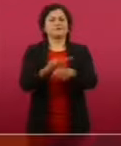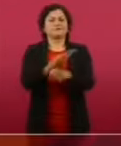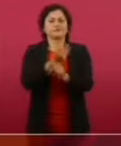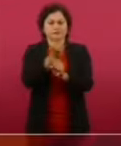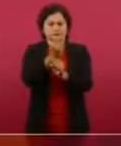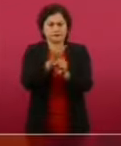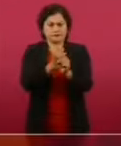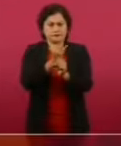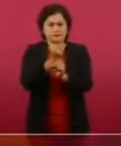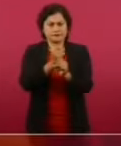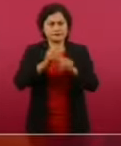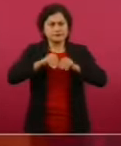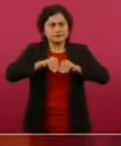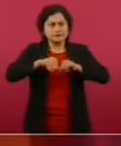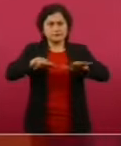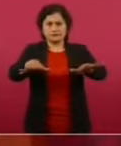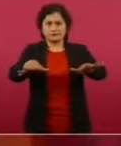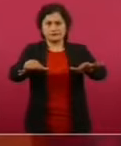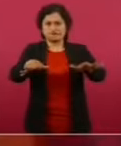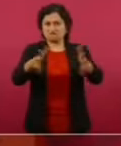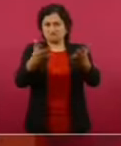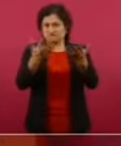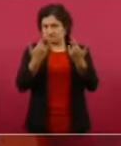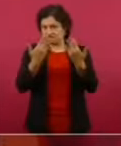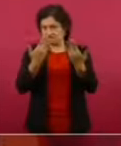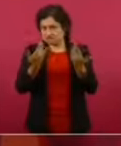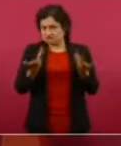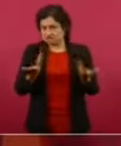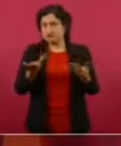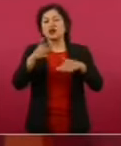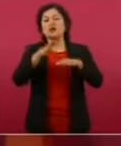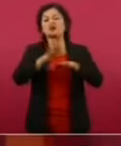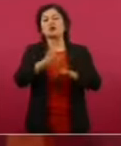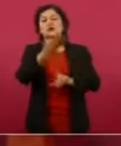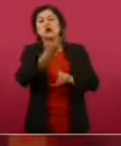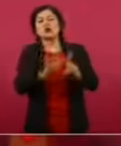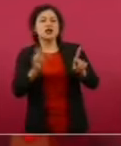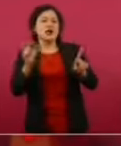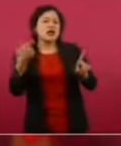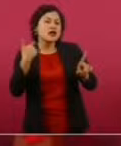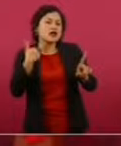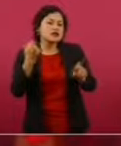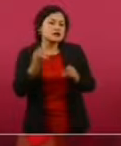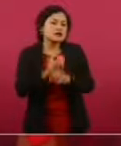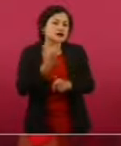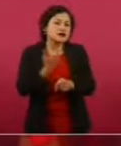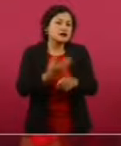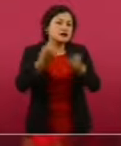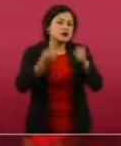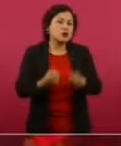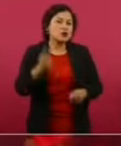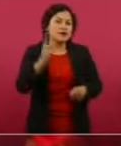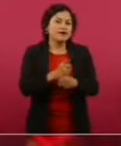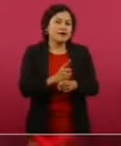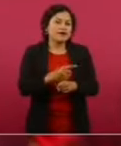sobre García Luna y Calderón,